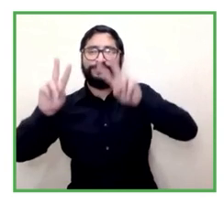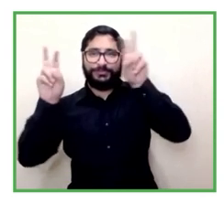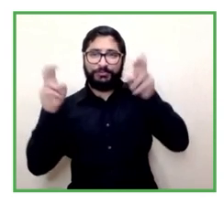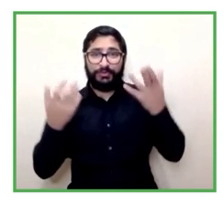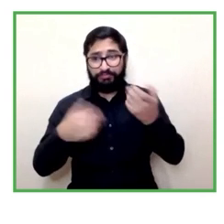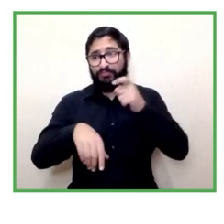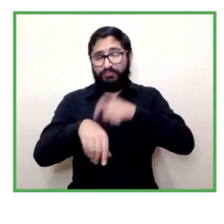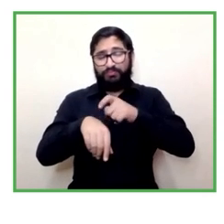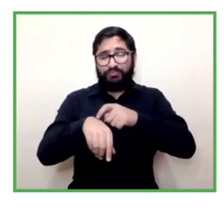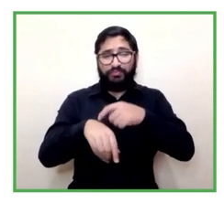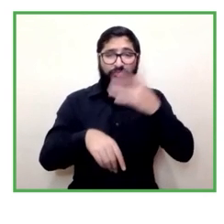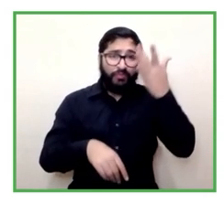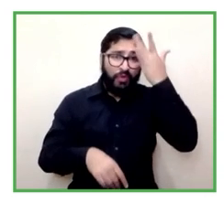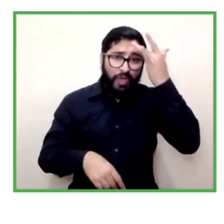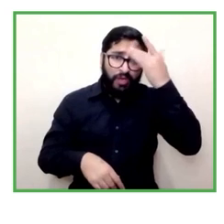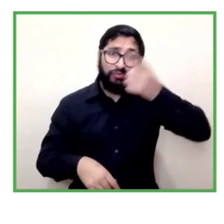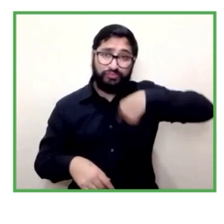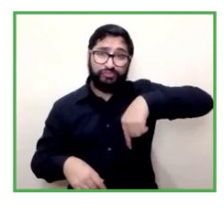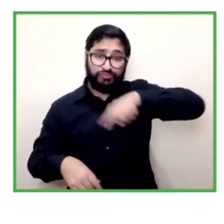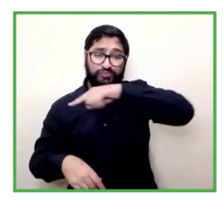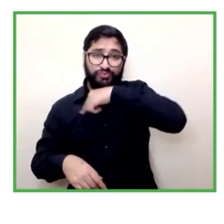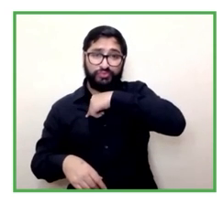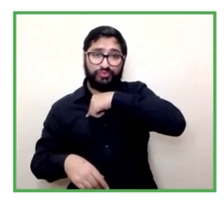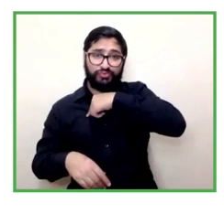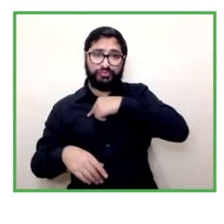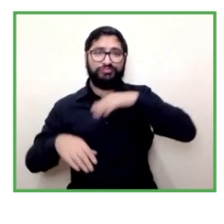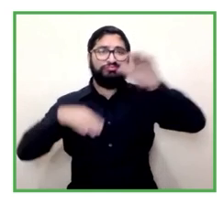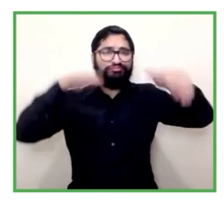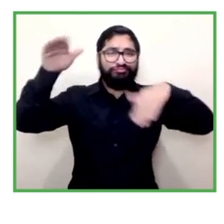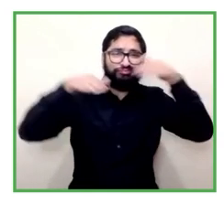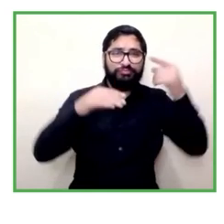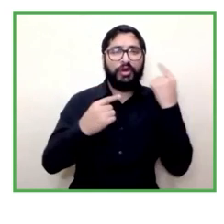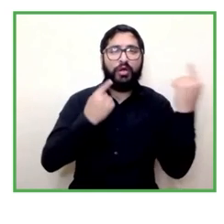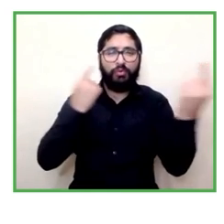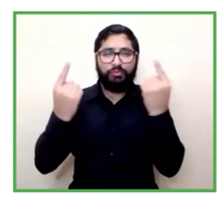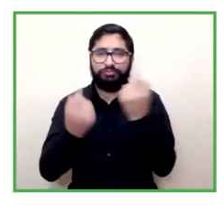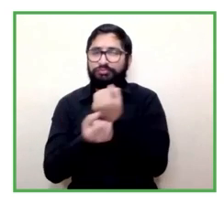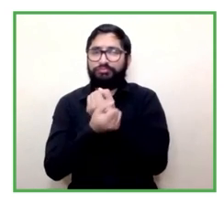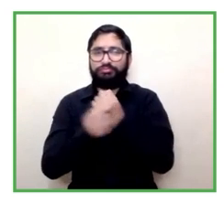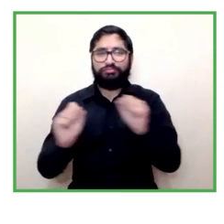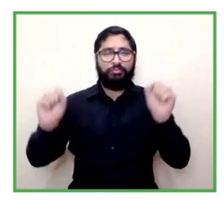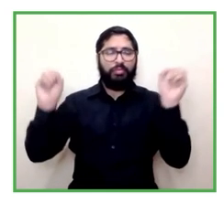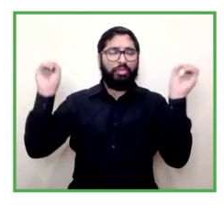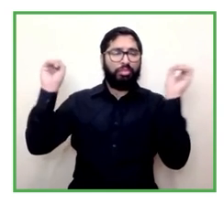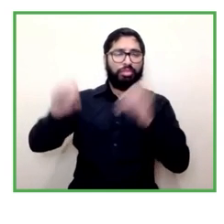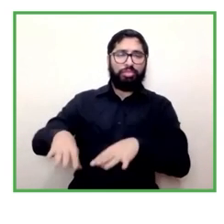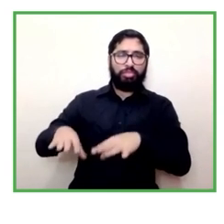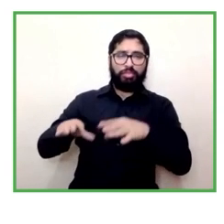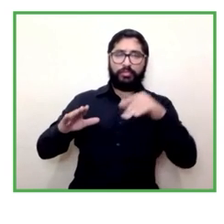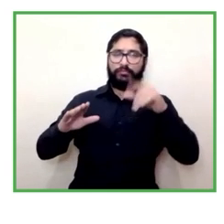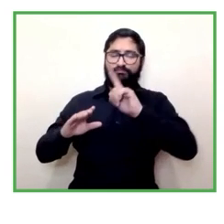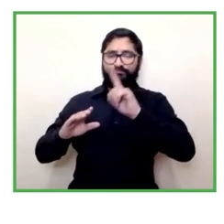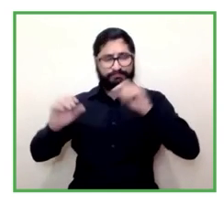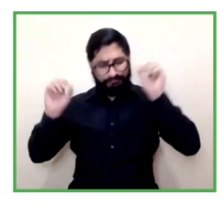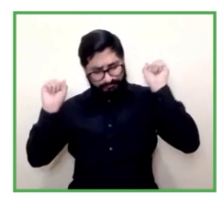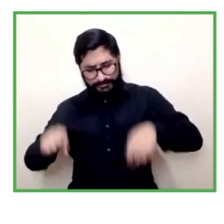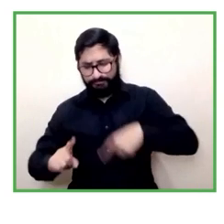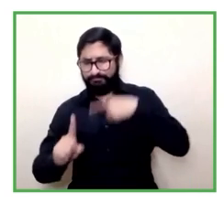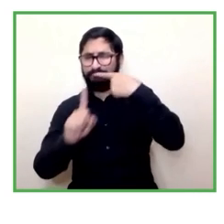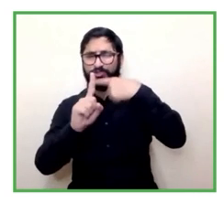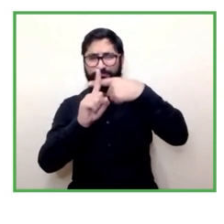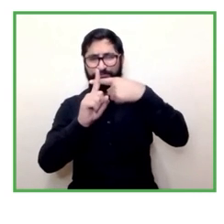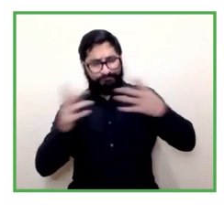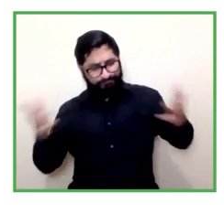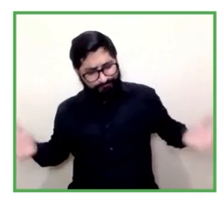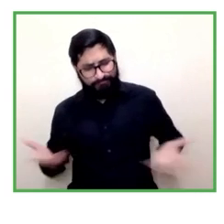llamado a no bajar la guardia en materia de trabajar arduamente por la inclusión de las personas con